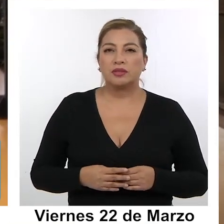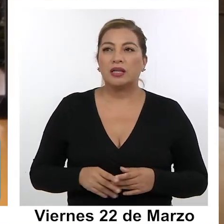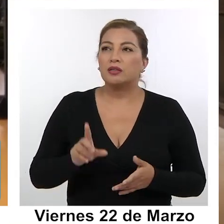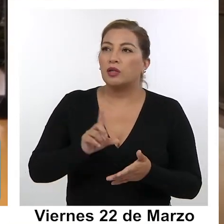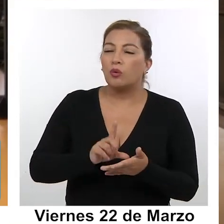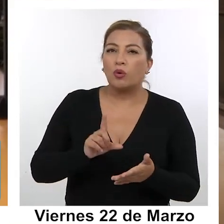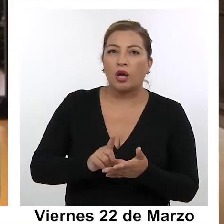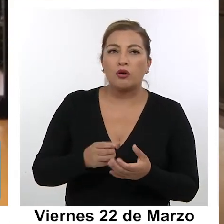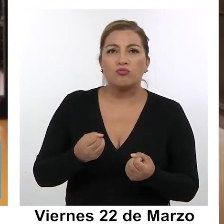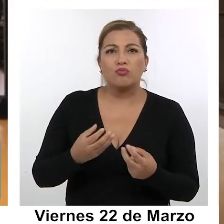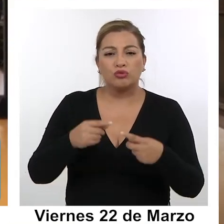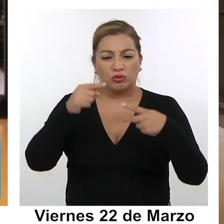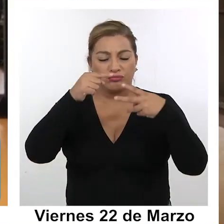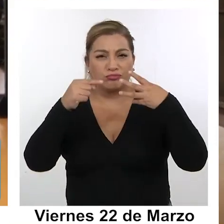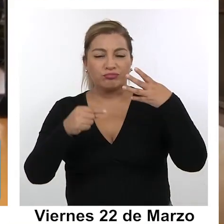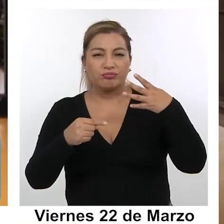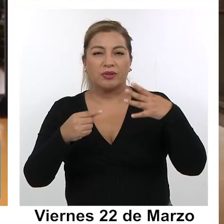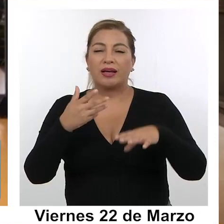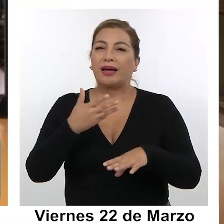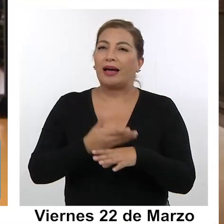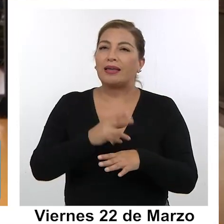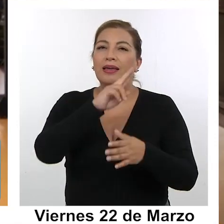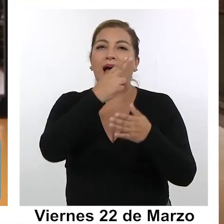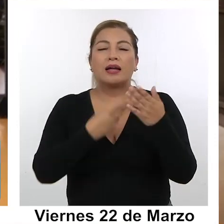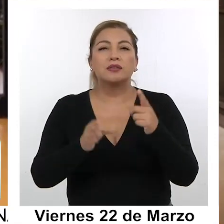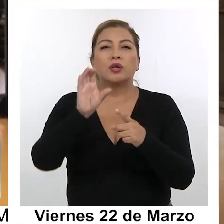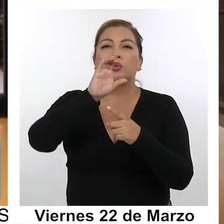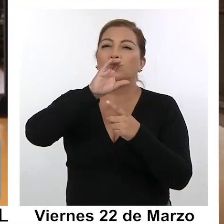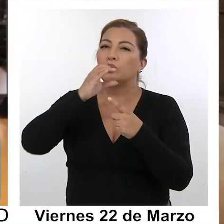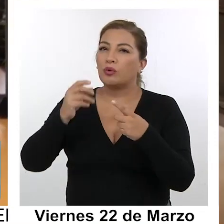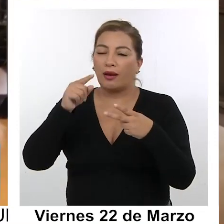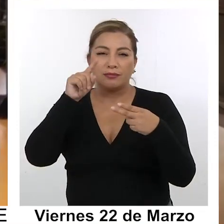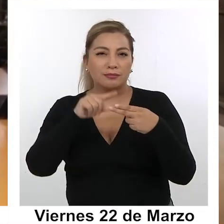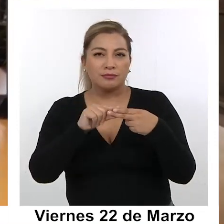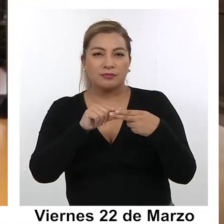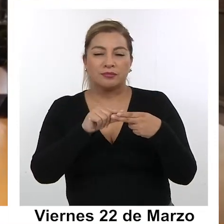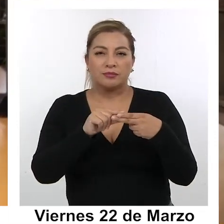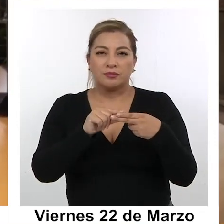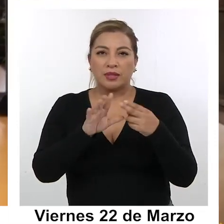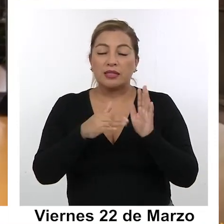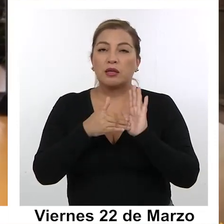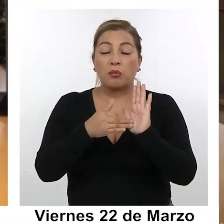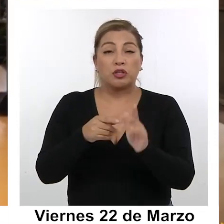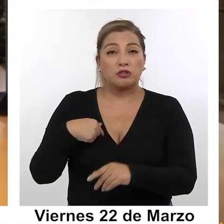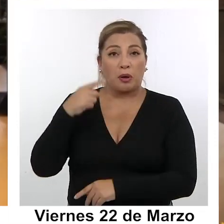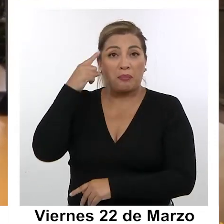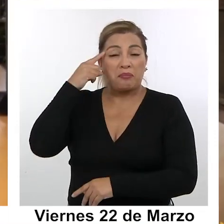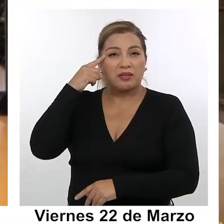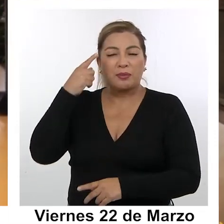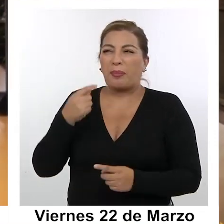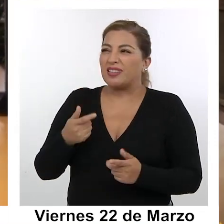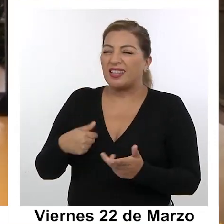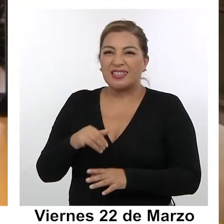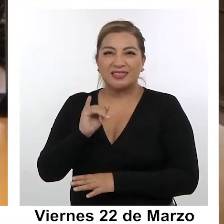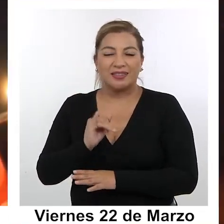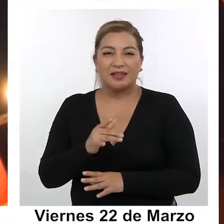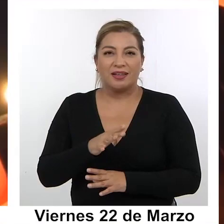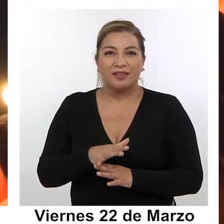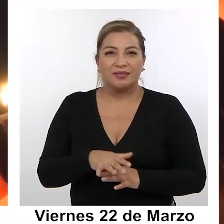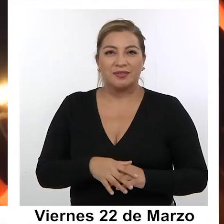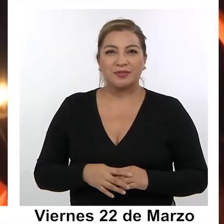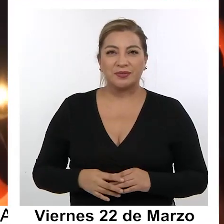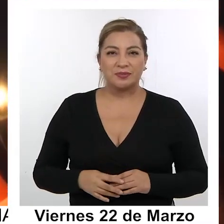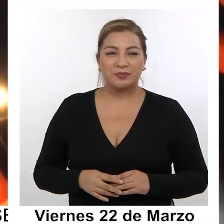se nutre un montón de eso, sea, la escena artística, la escena cultural de por sí. Y me parece que, pareciera, siempre digo que